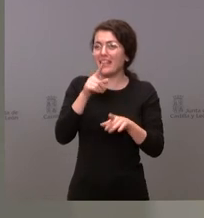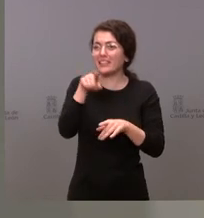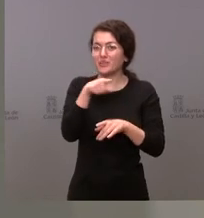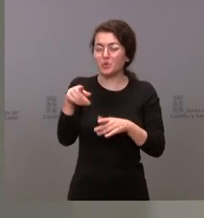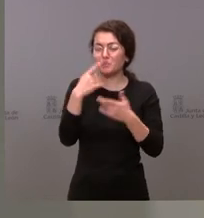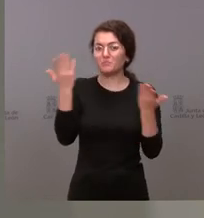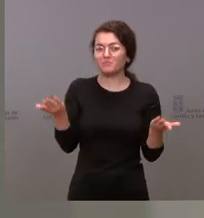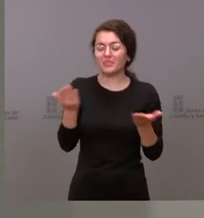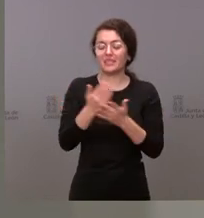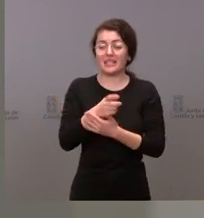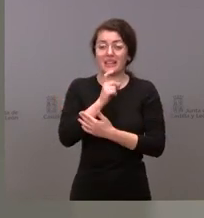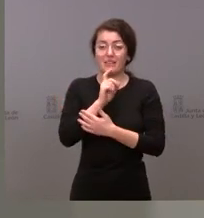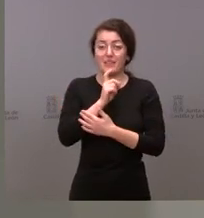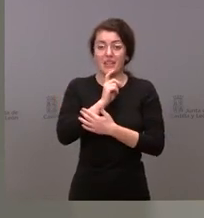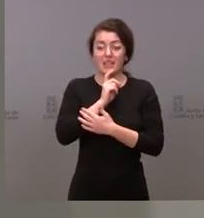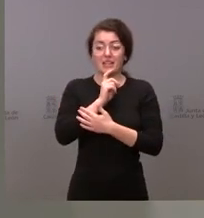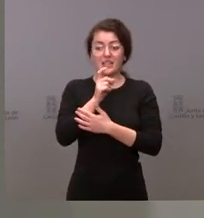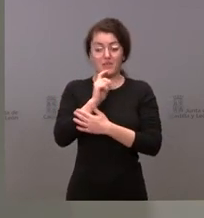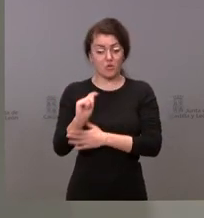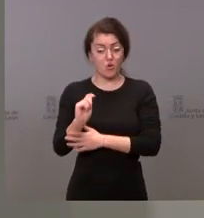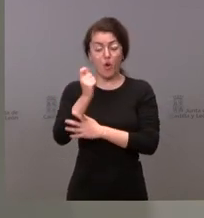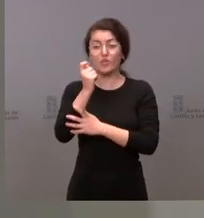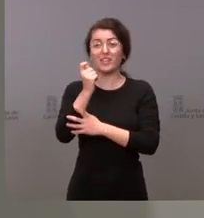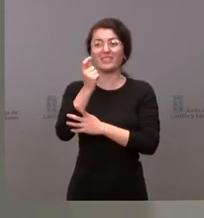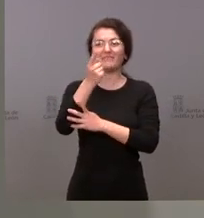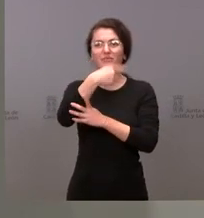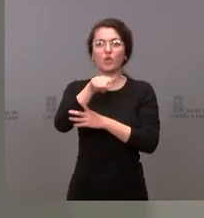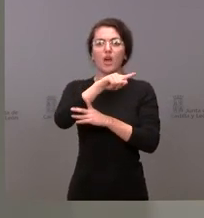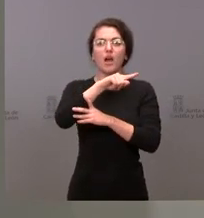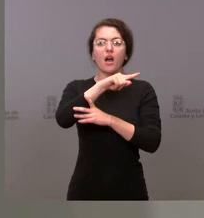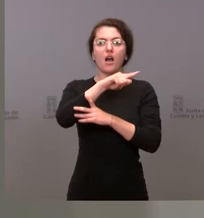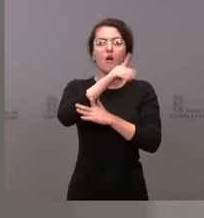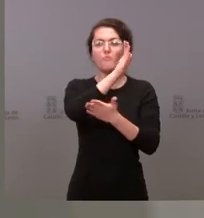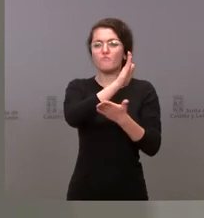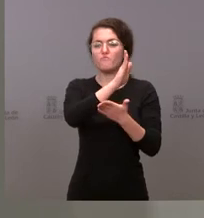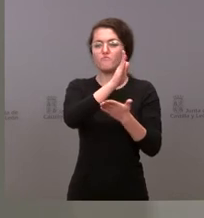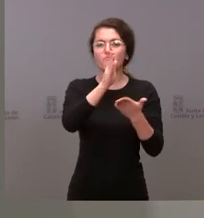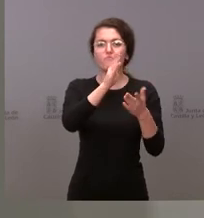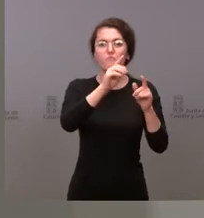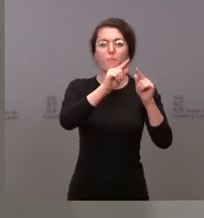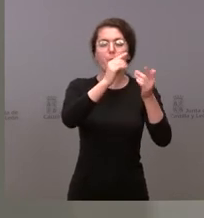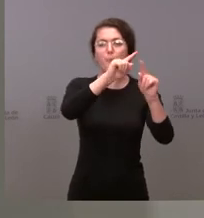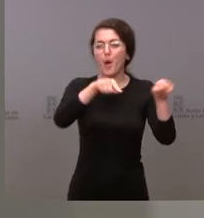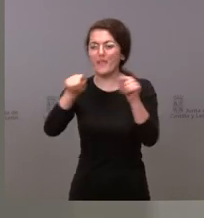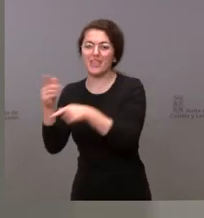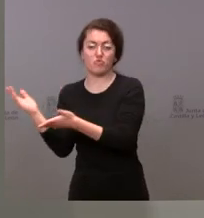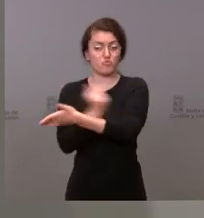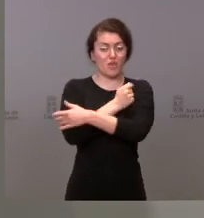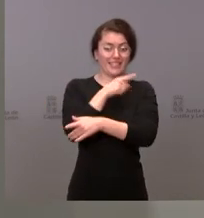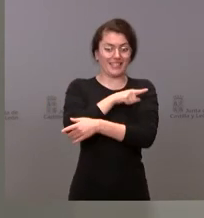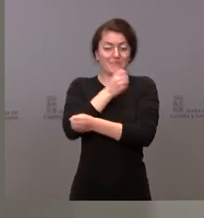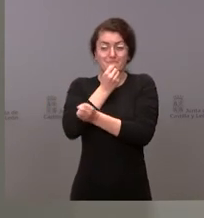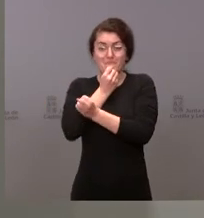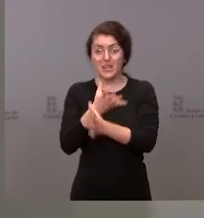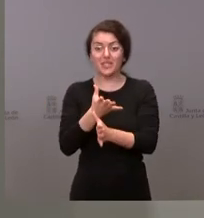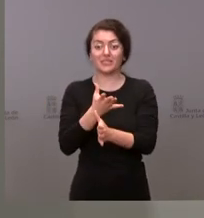es difícil conseguir que todas las provincias se sientan bien tratadas pero no es que sea difícil que todas es que es difícil